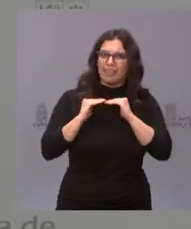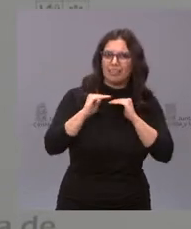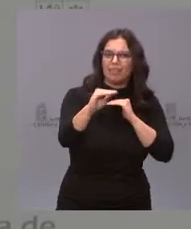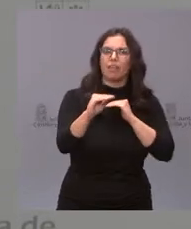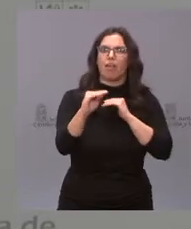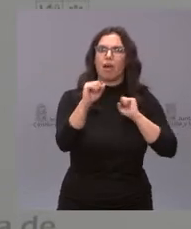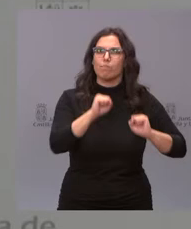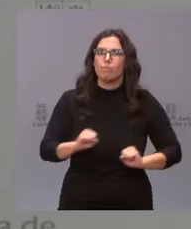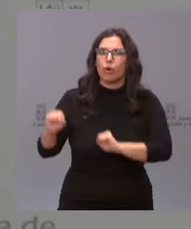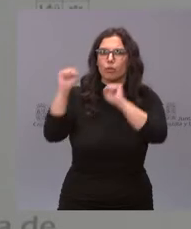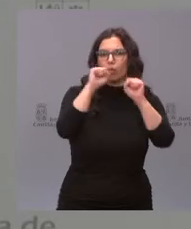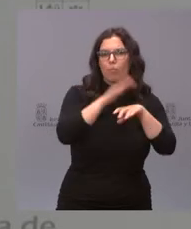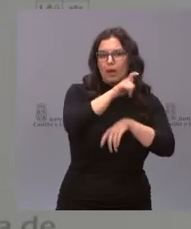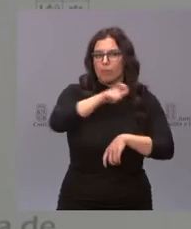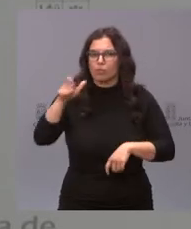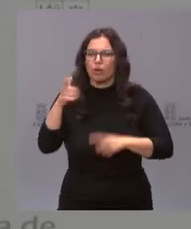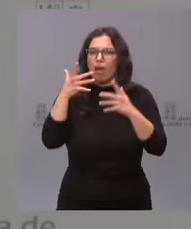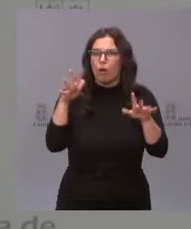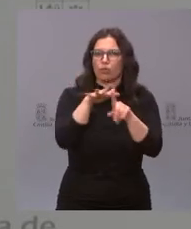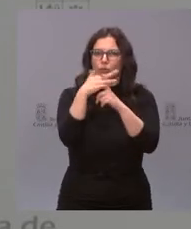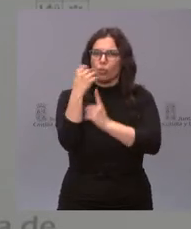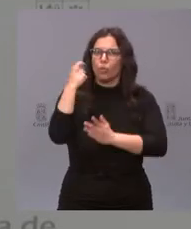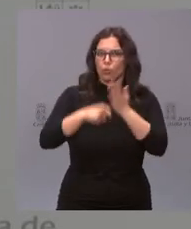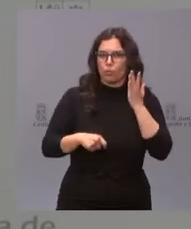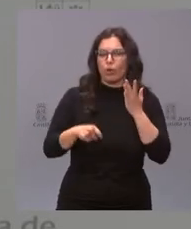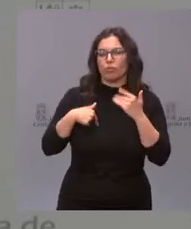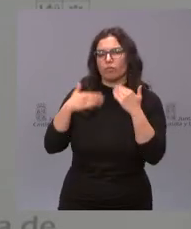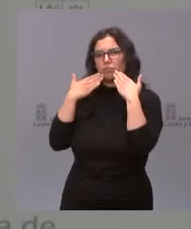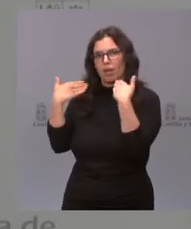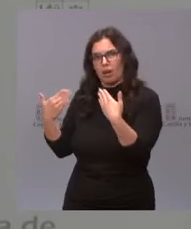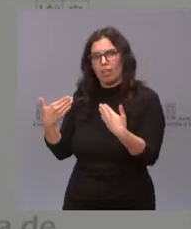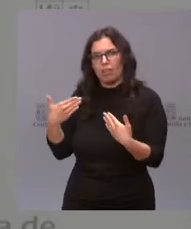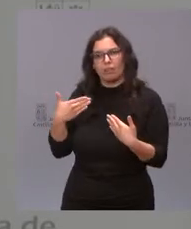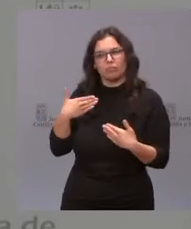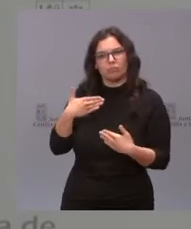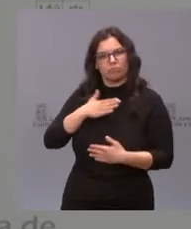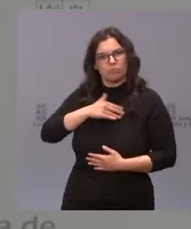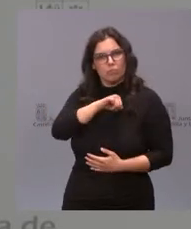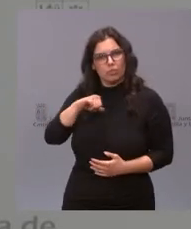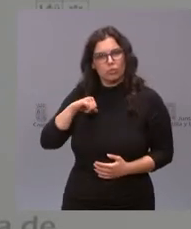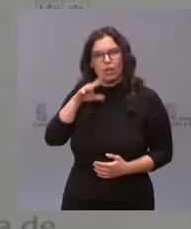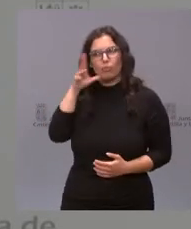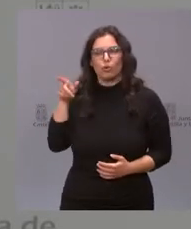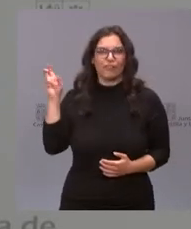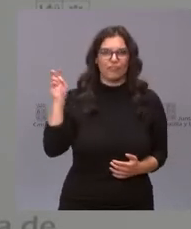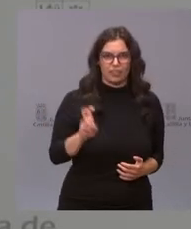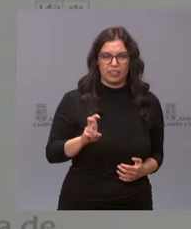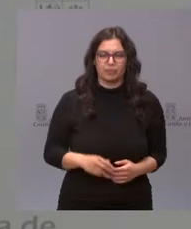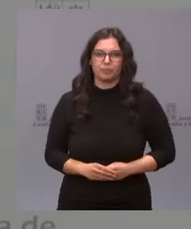protección a las personas en momentos duros. Y le agradezco personalmente que esté hoy aquí,